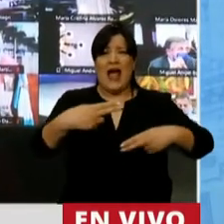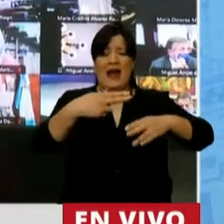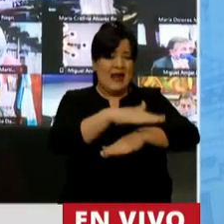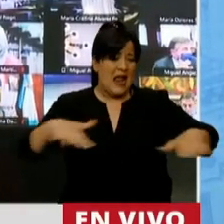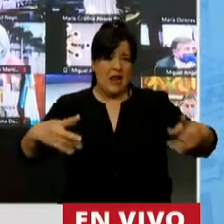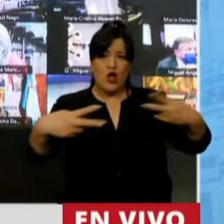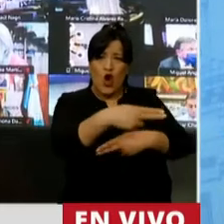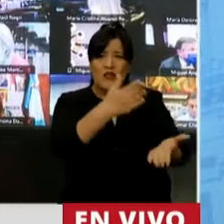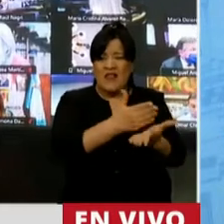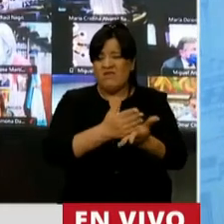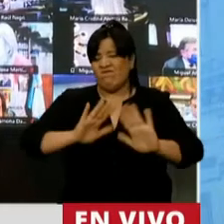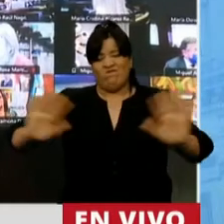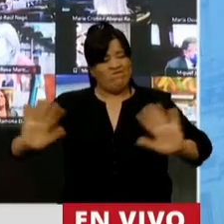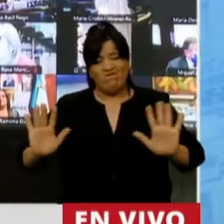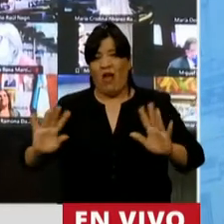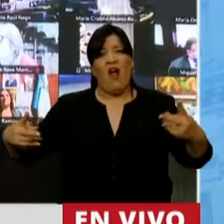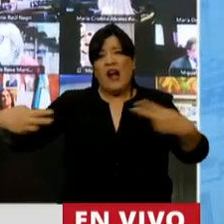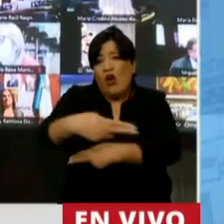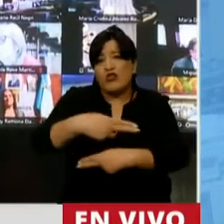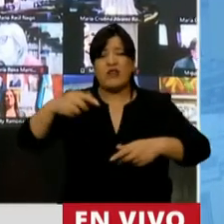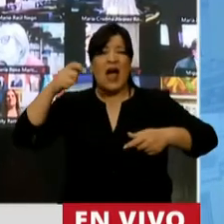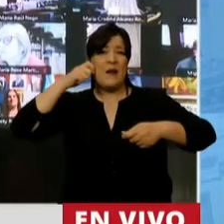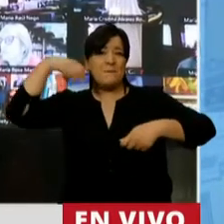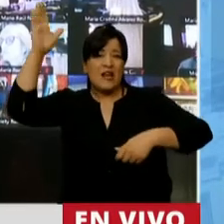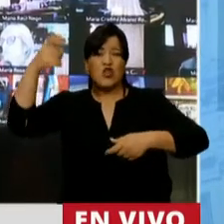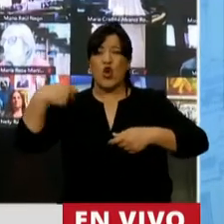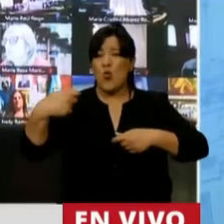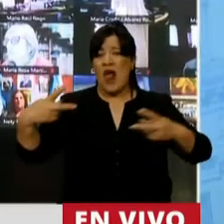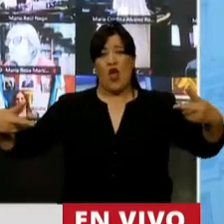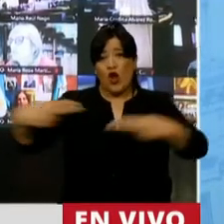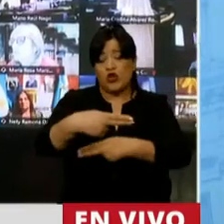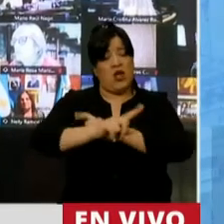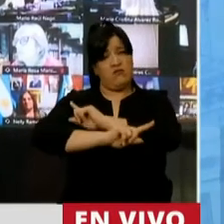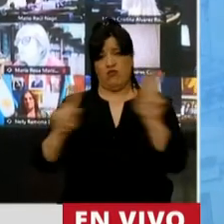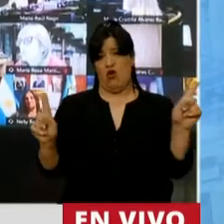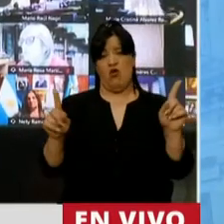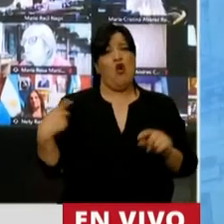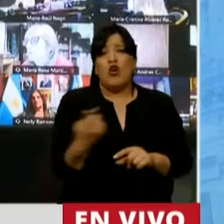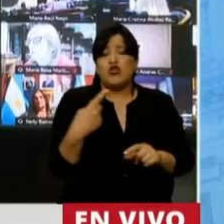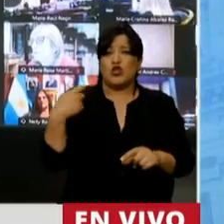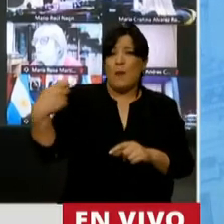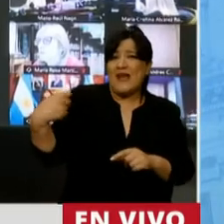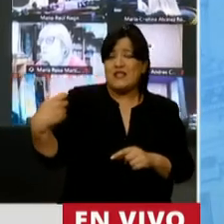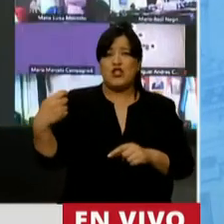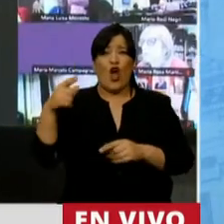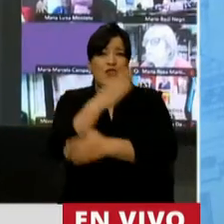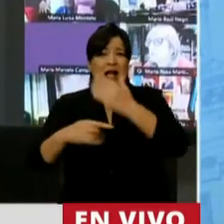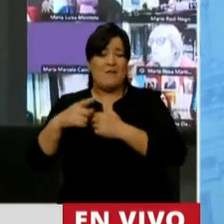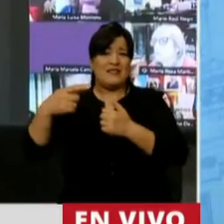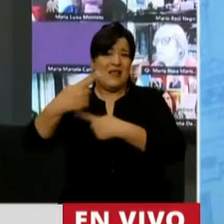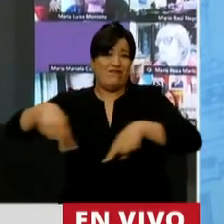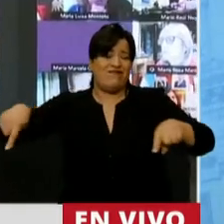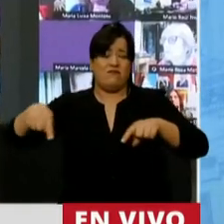Acá no venimos a recortar a los adultos mayores. Acá no venimos a recortar pensiones no contributivas.